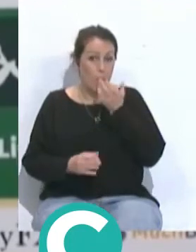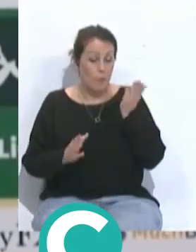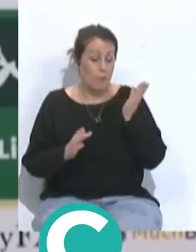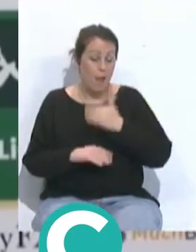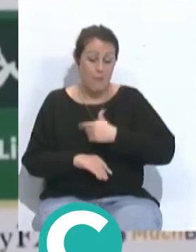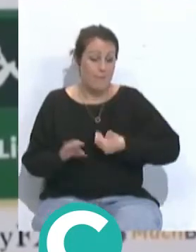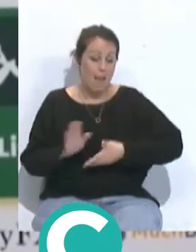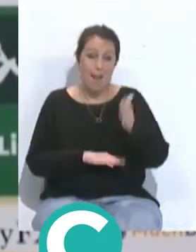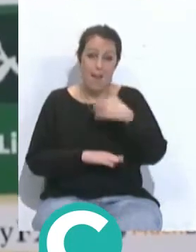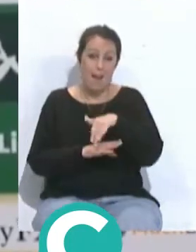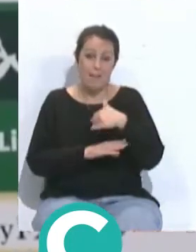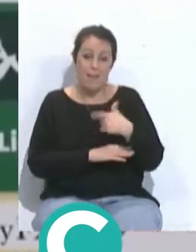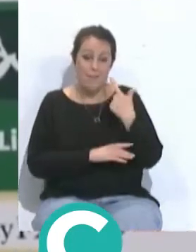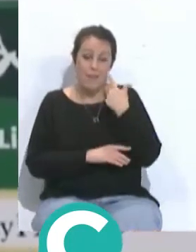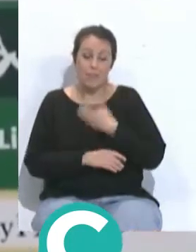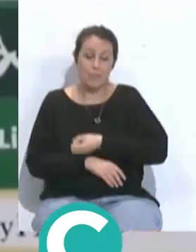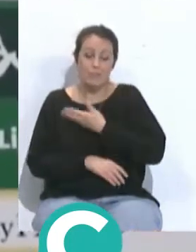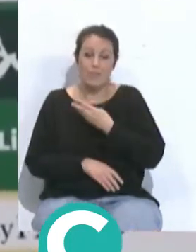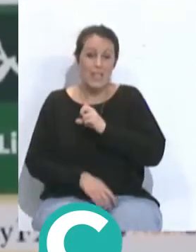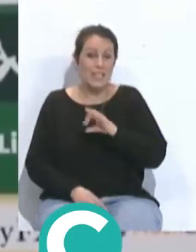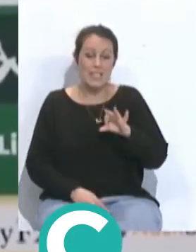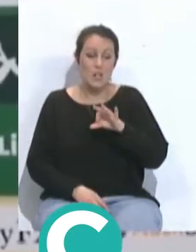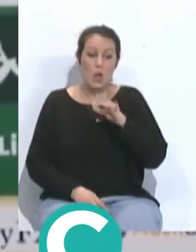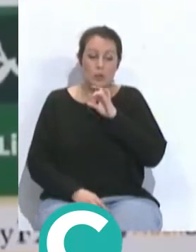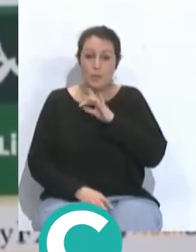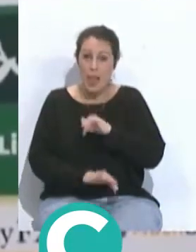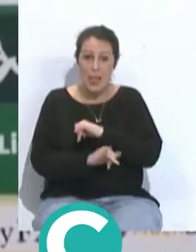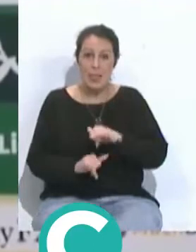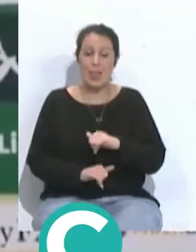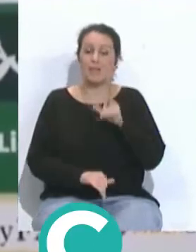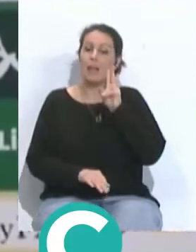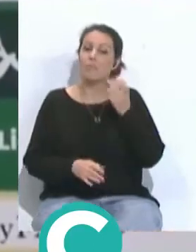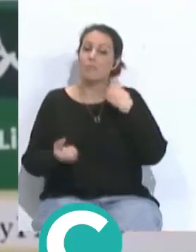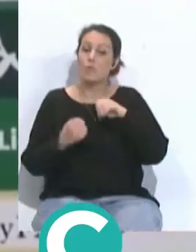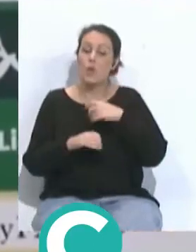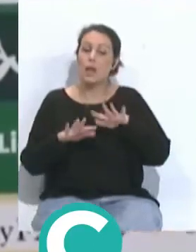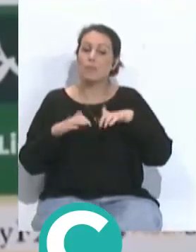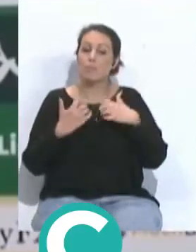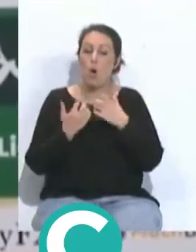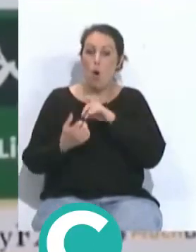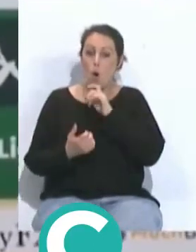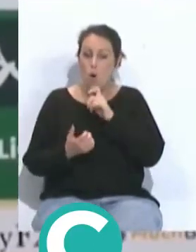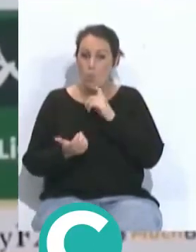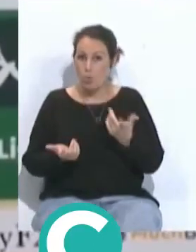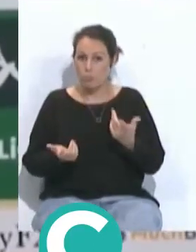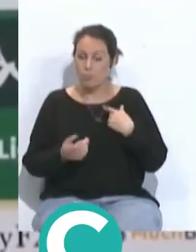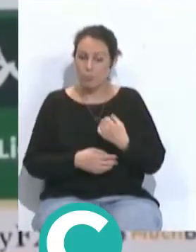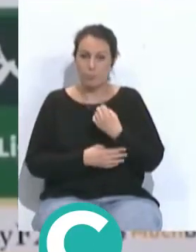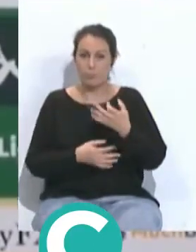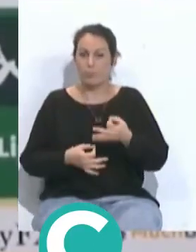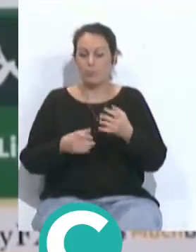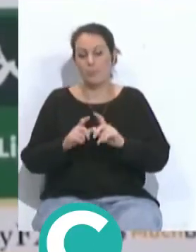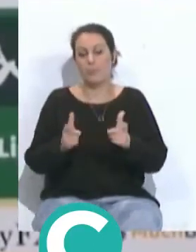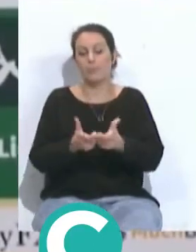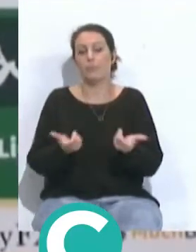salir a la calle y verle al hincha del Betis contento feliz verle como reacciona en el estadio siempre apoyando siempre apoyando al